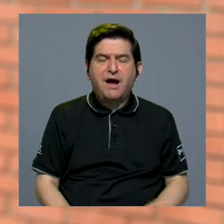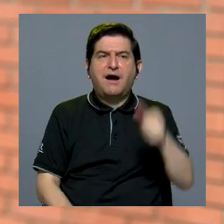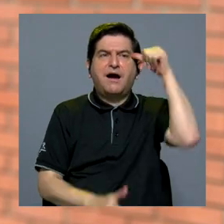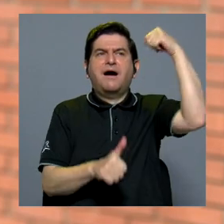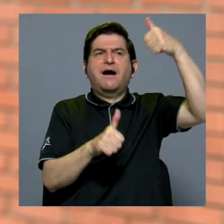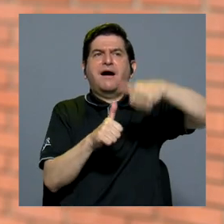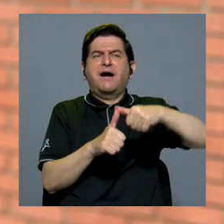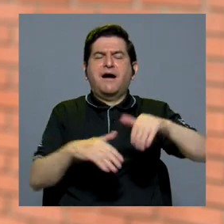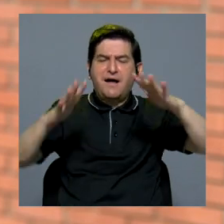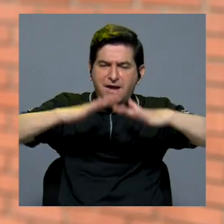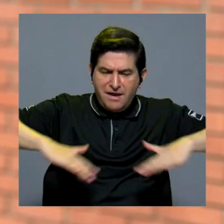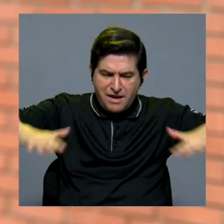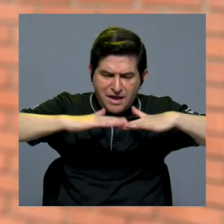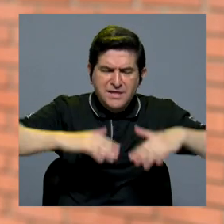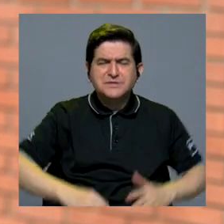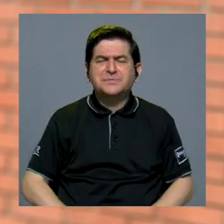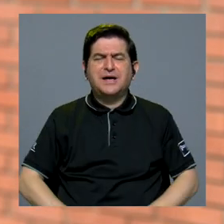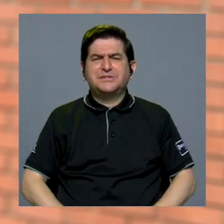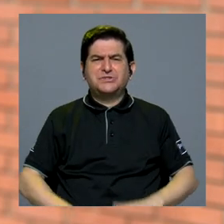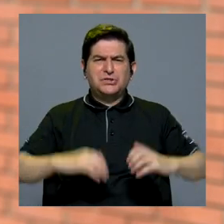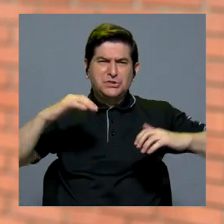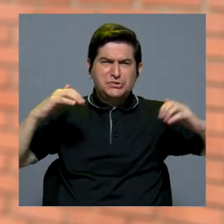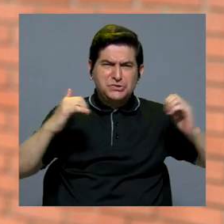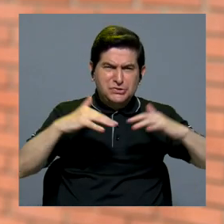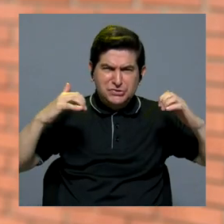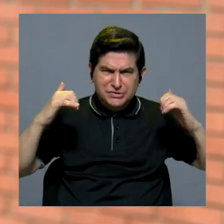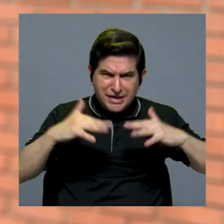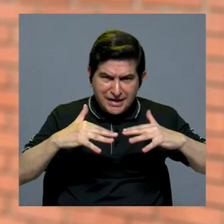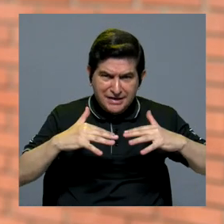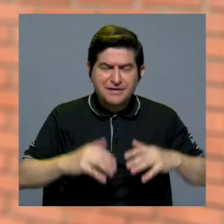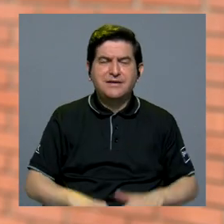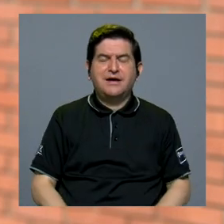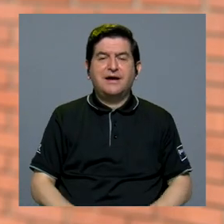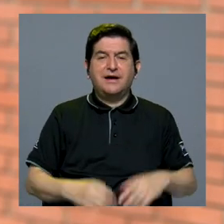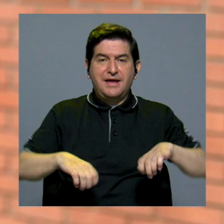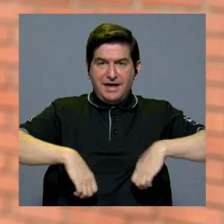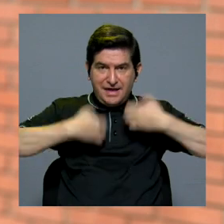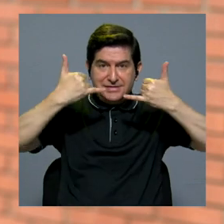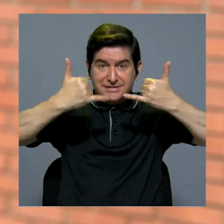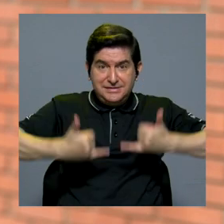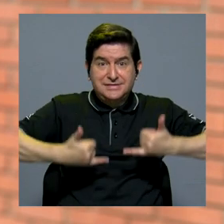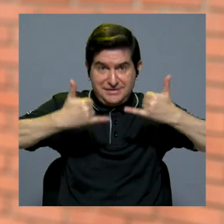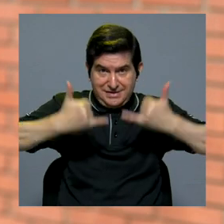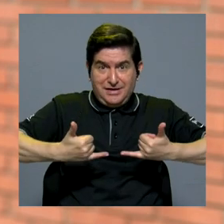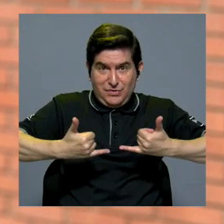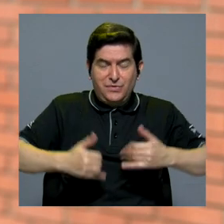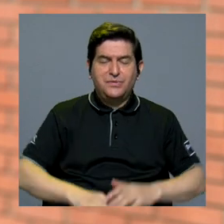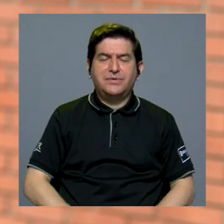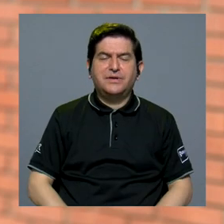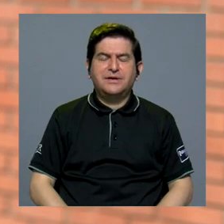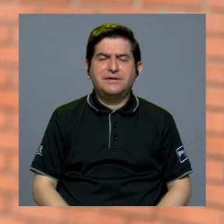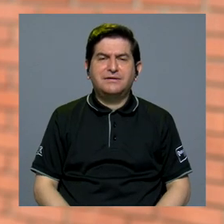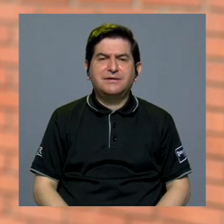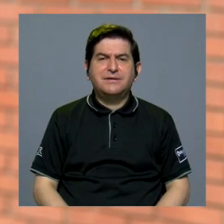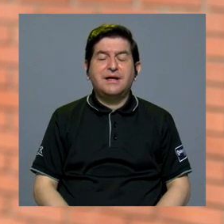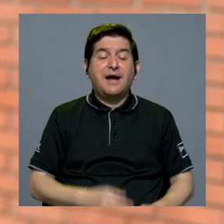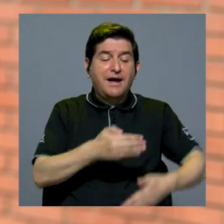en cuenta los escenarios de conflicto, de confrontación bélica como existe en este momento para